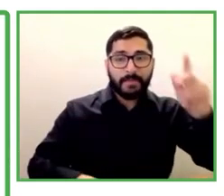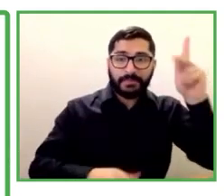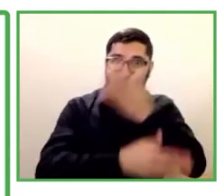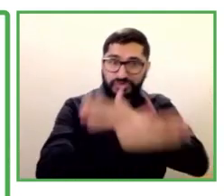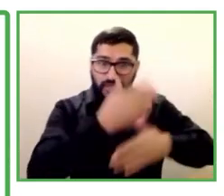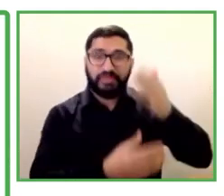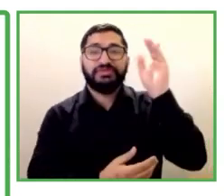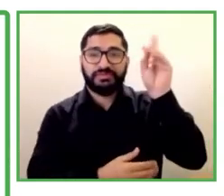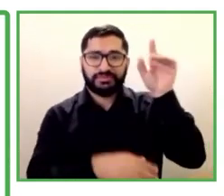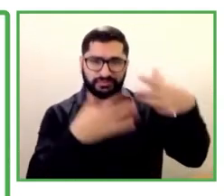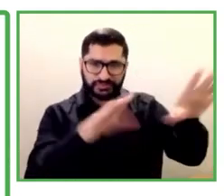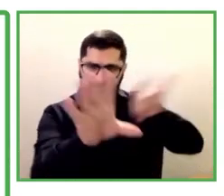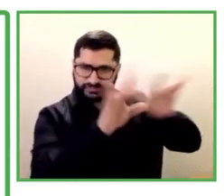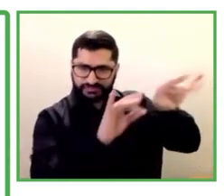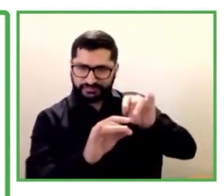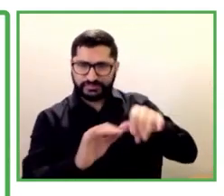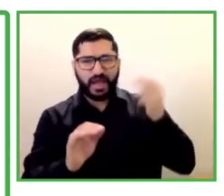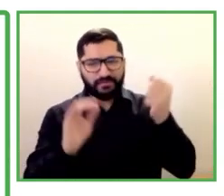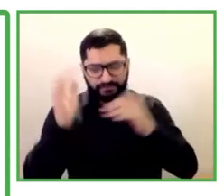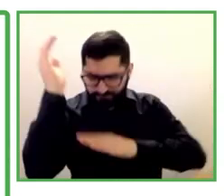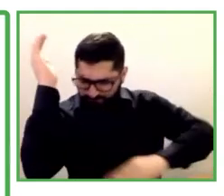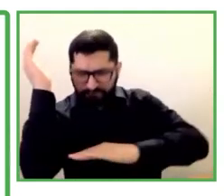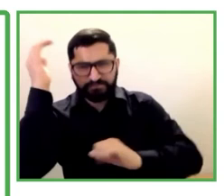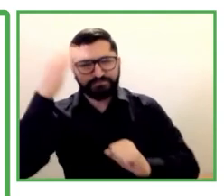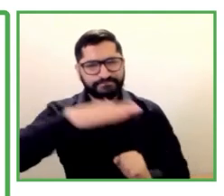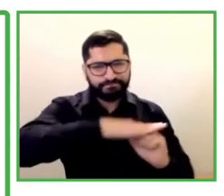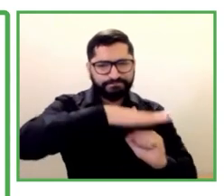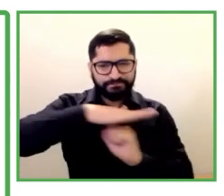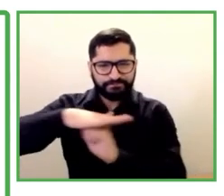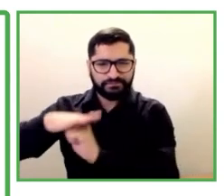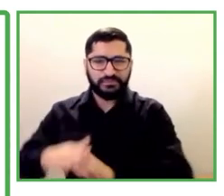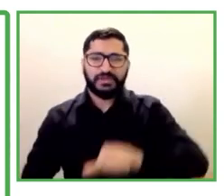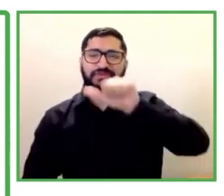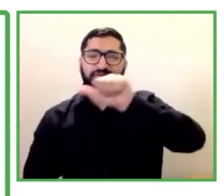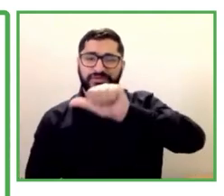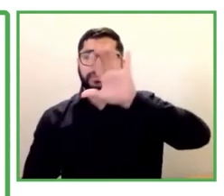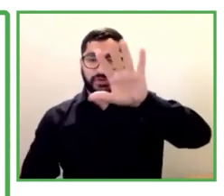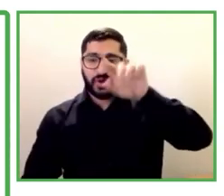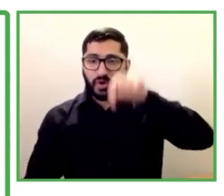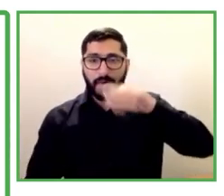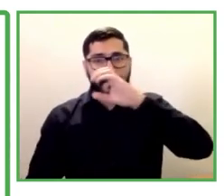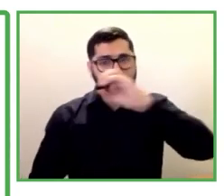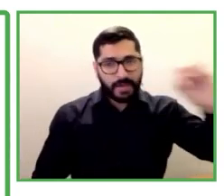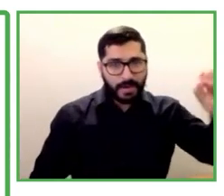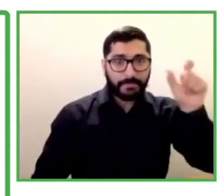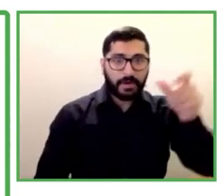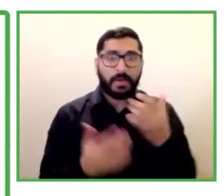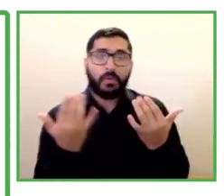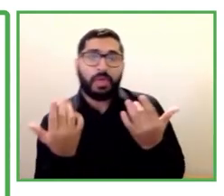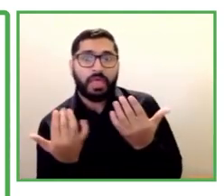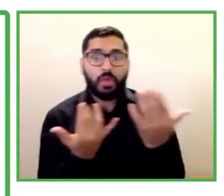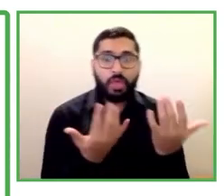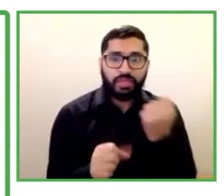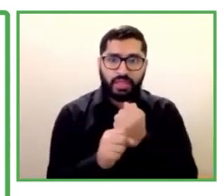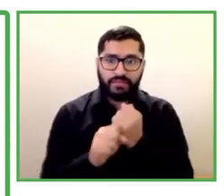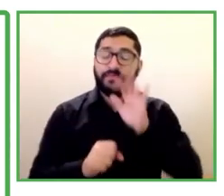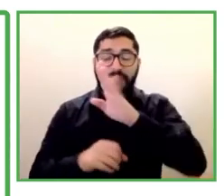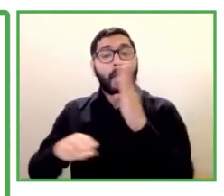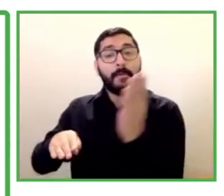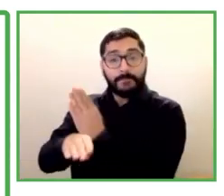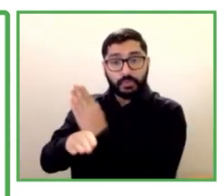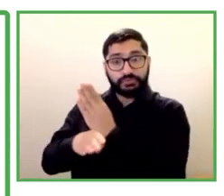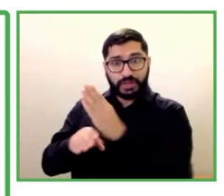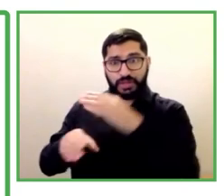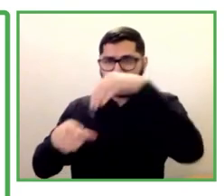65.000 candidatos y candidatas. En nuestro modelo de negocio nunca cobramos nada a los candidatos y